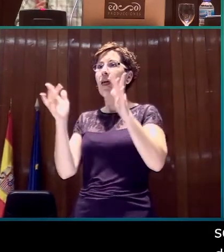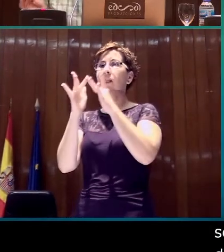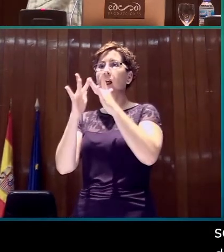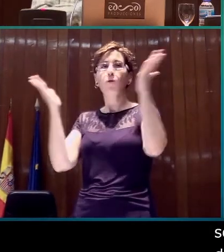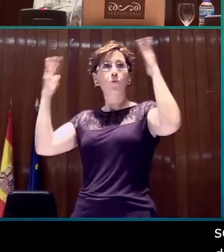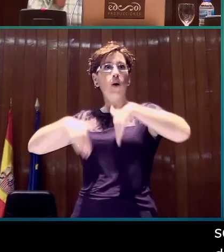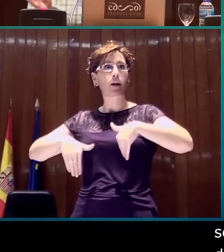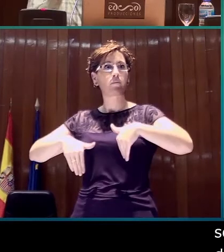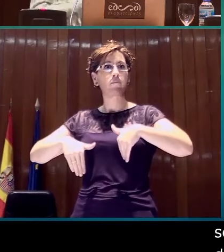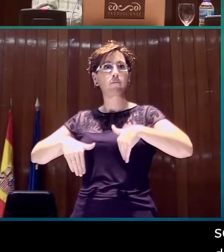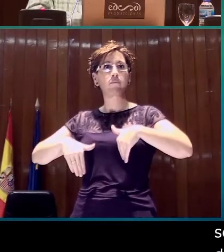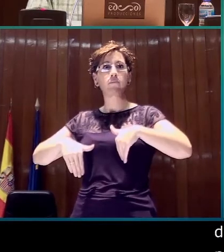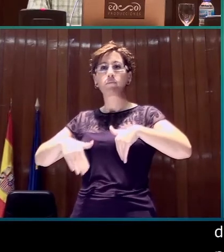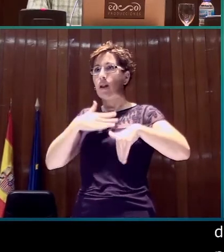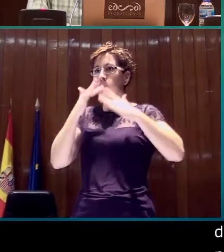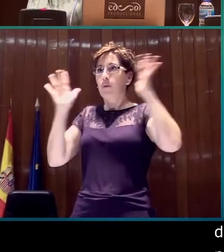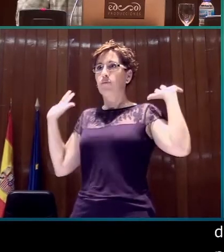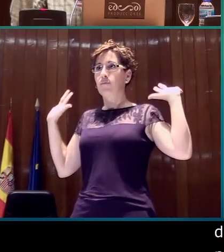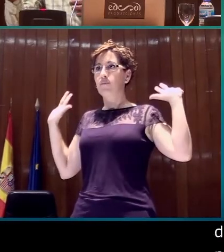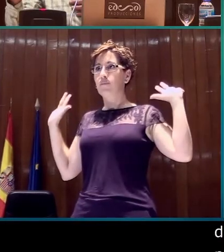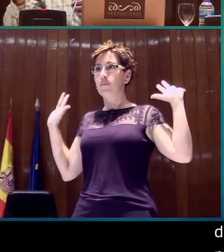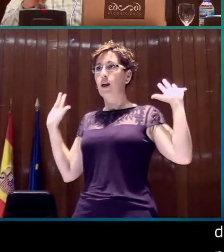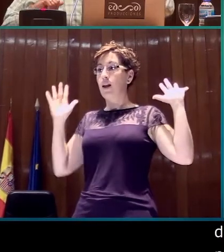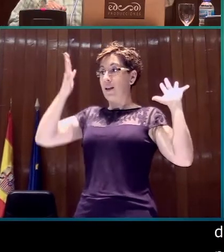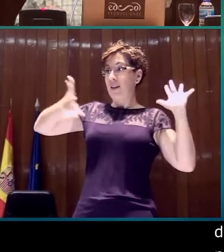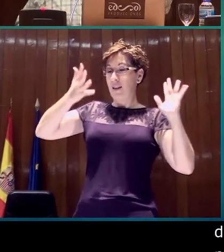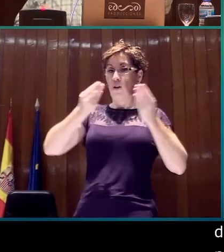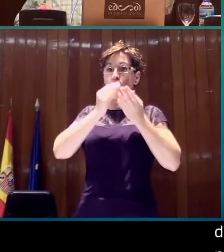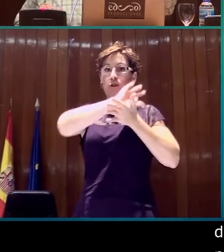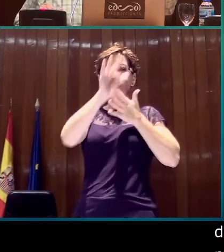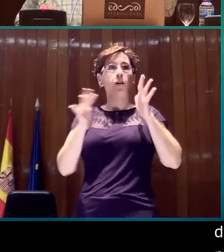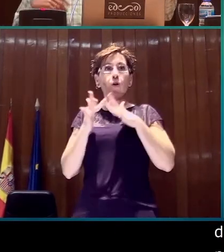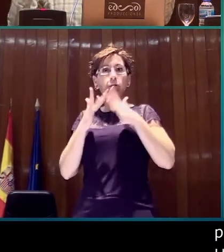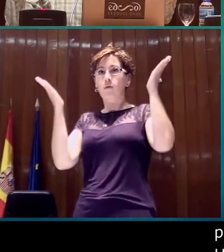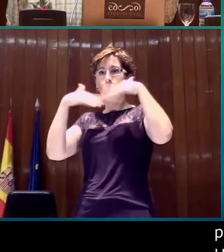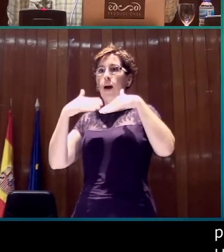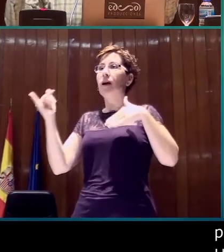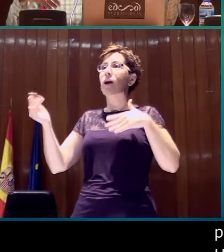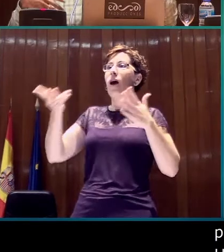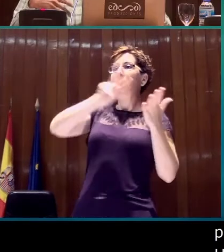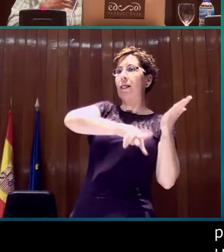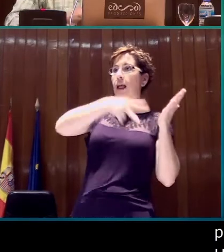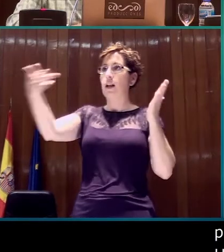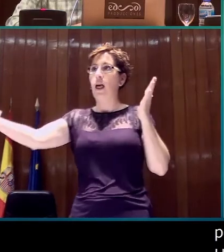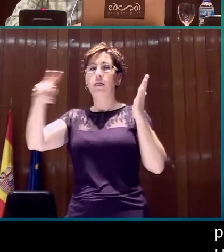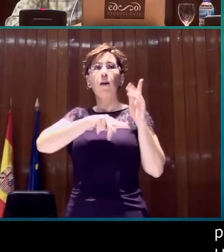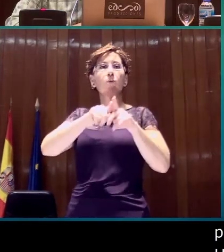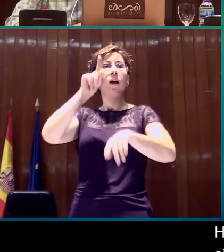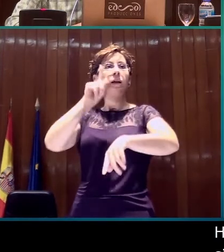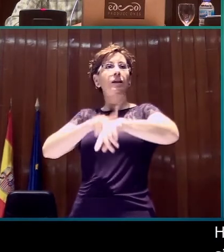que hay una alternancia de una mano dominante a otra mano dominante, pero no hay simultaneidad. Entonces,